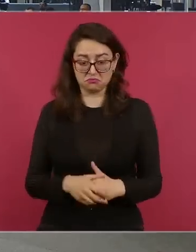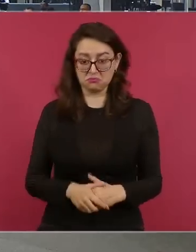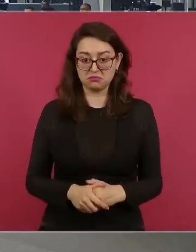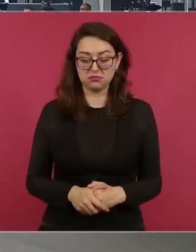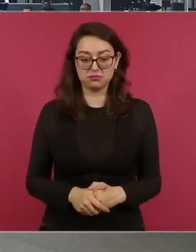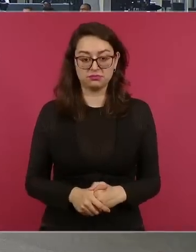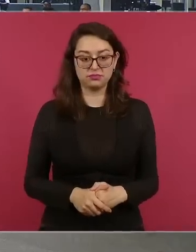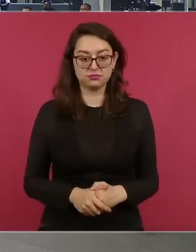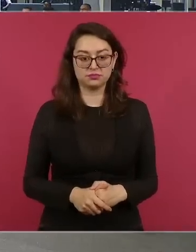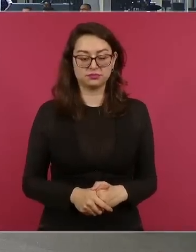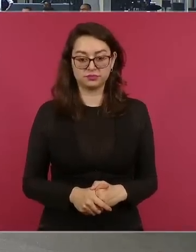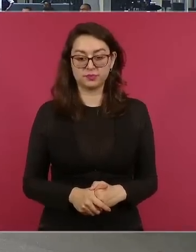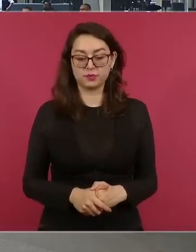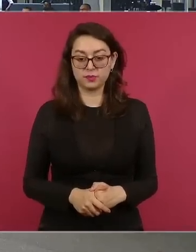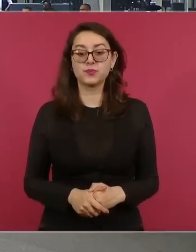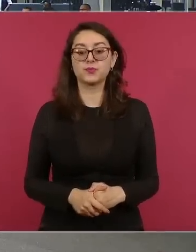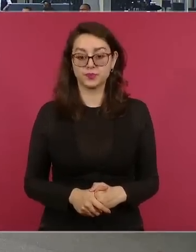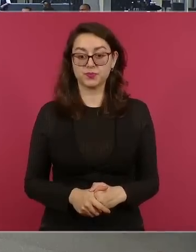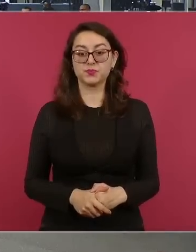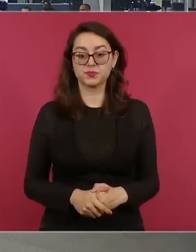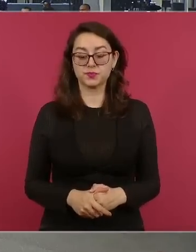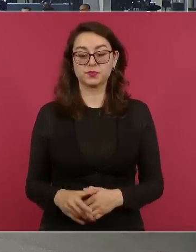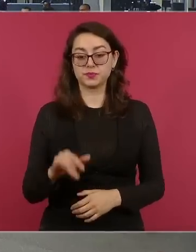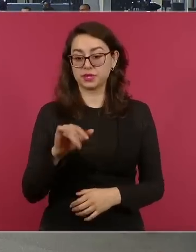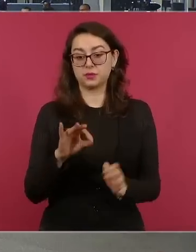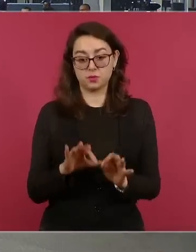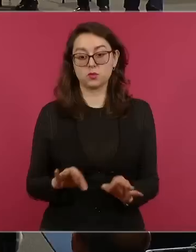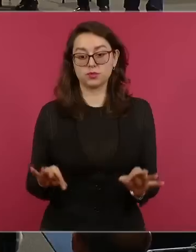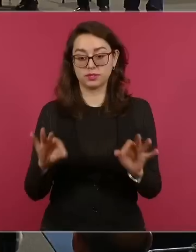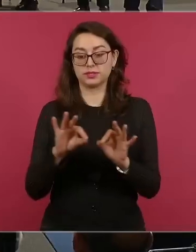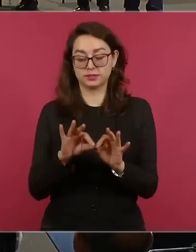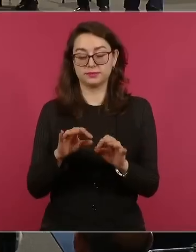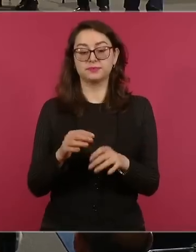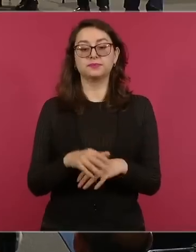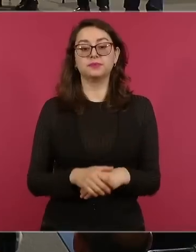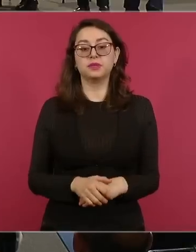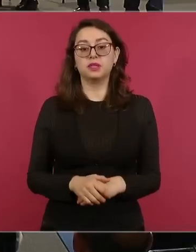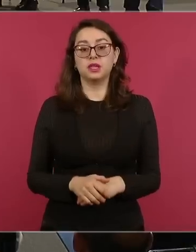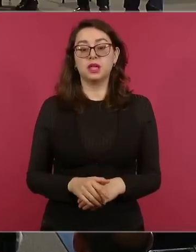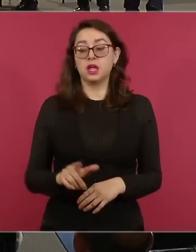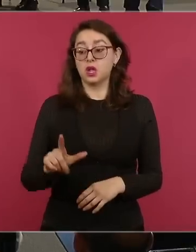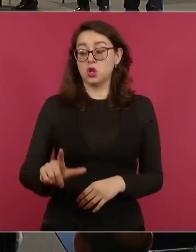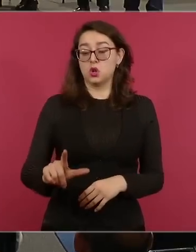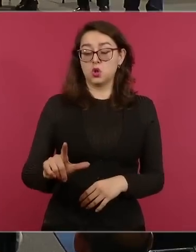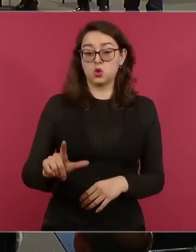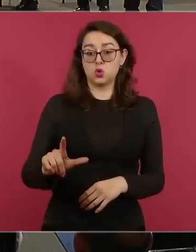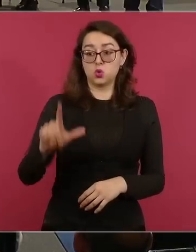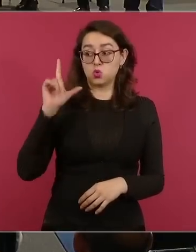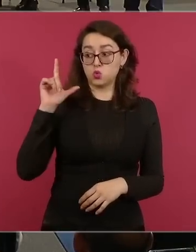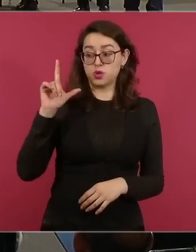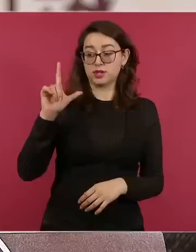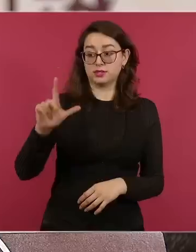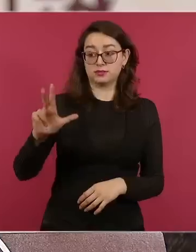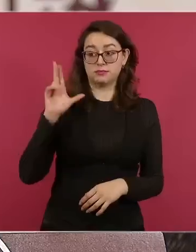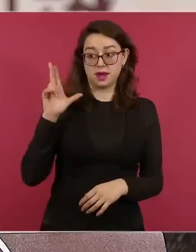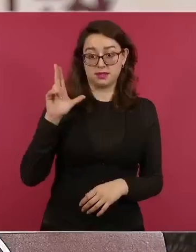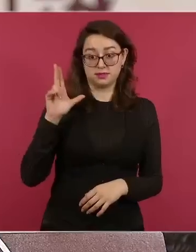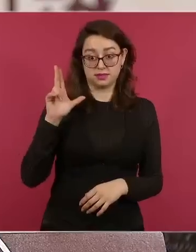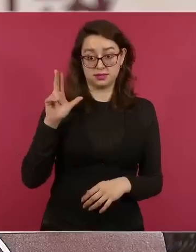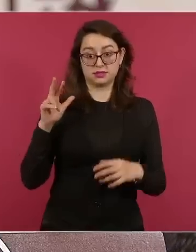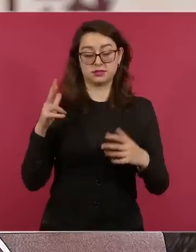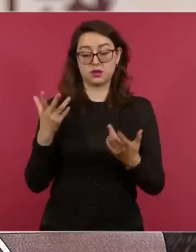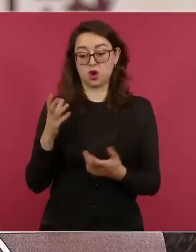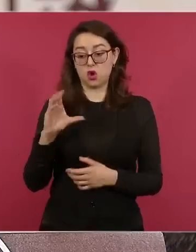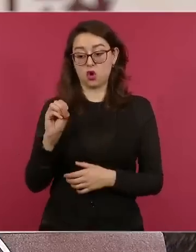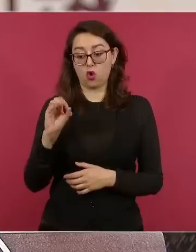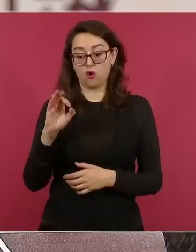Sí, justo para informar, el lunes 16 y 17 hubo esta sesión histórica de